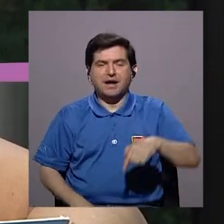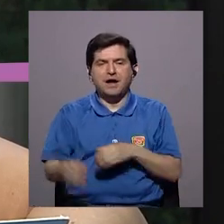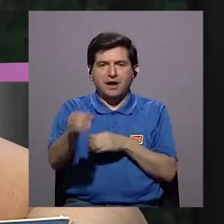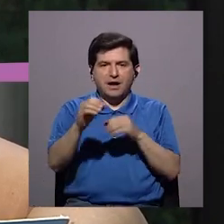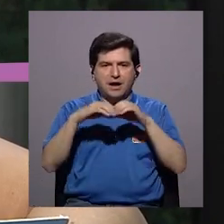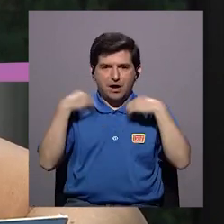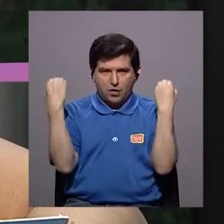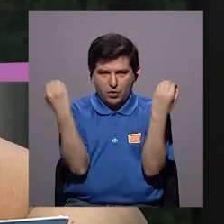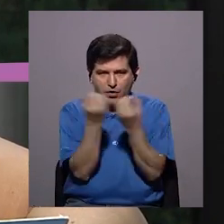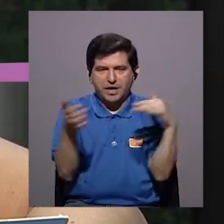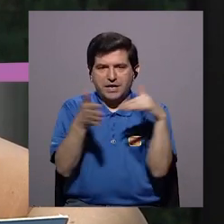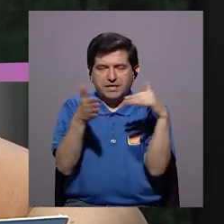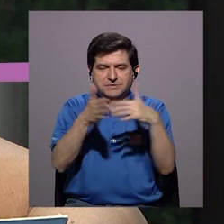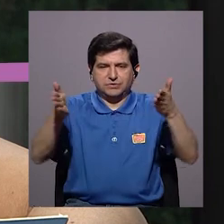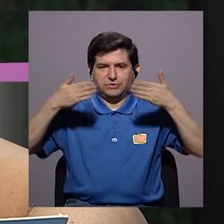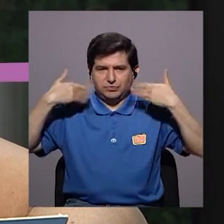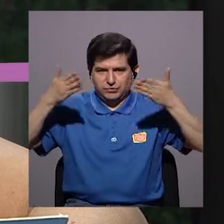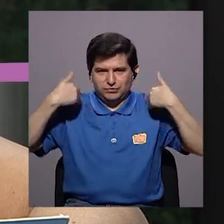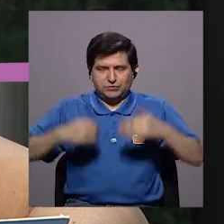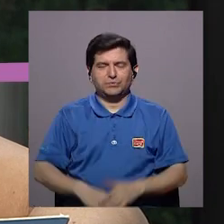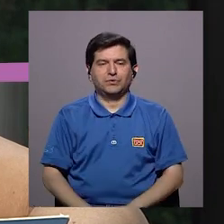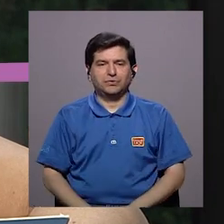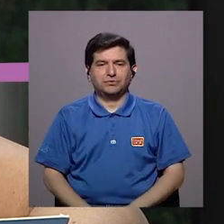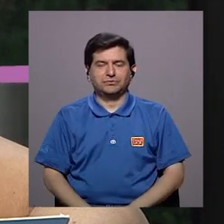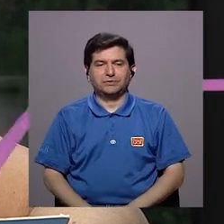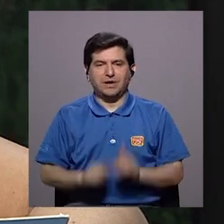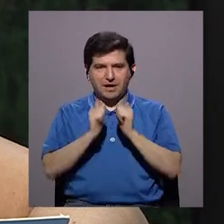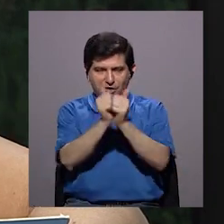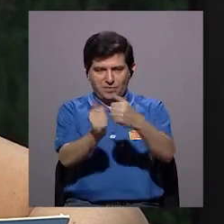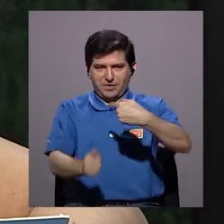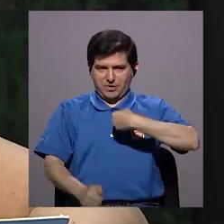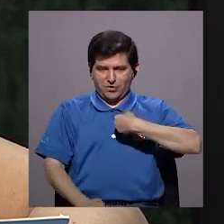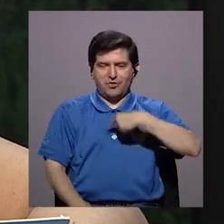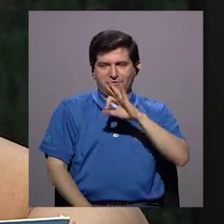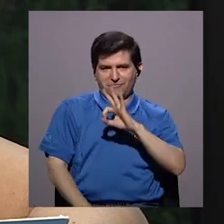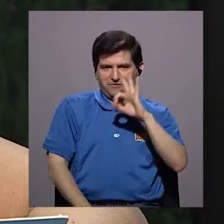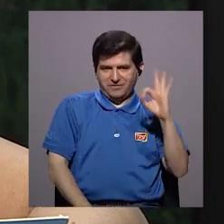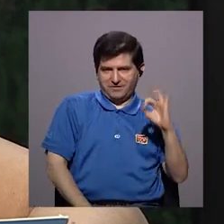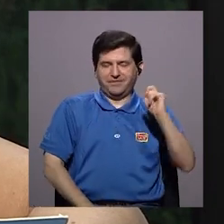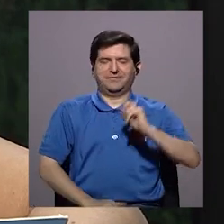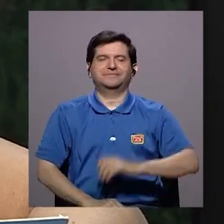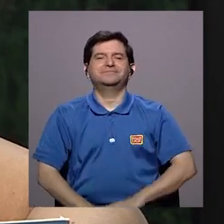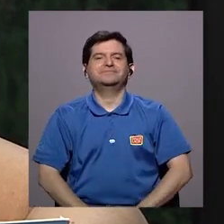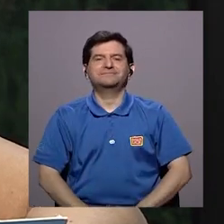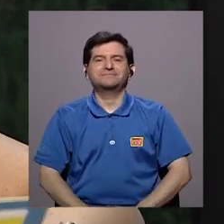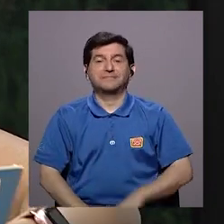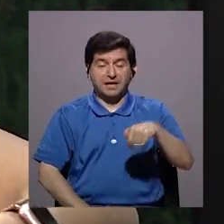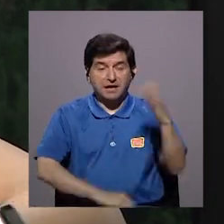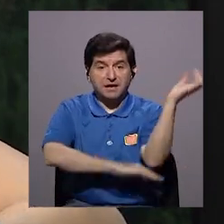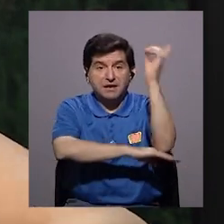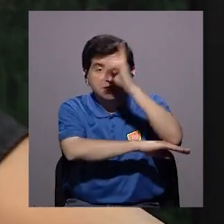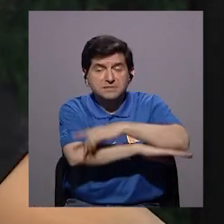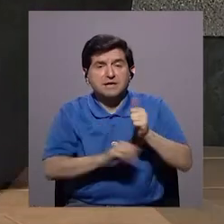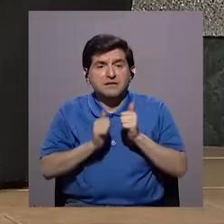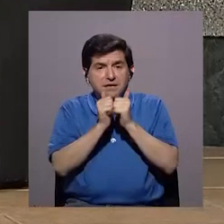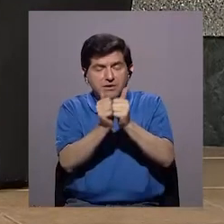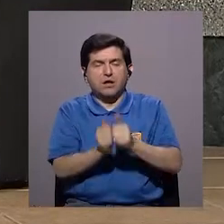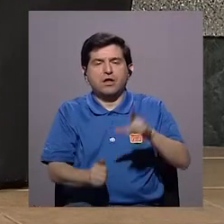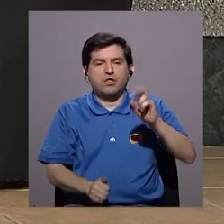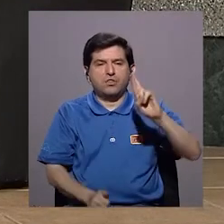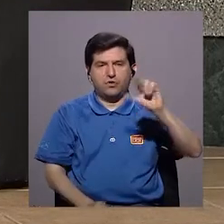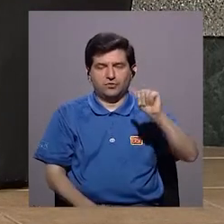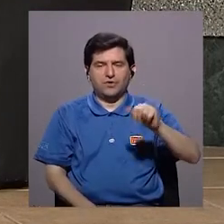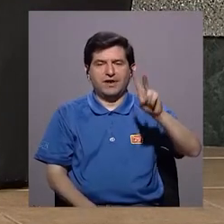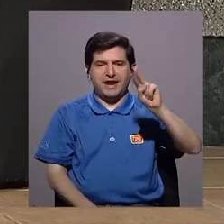la Organización para Estudios Tropicales. Les estará acompañando su servidora Fabiola Fernández. Y el día de hoy nos